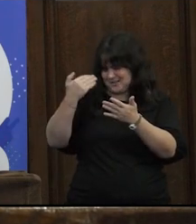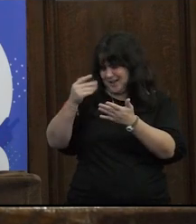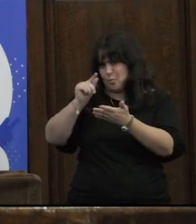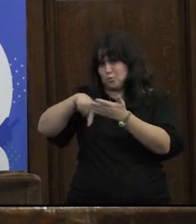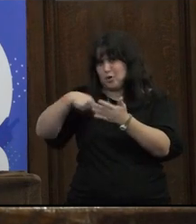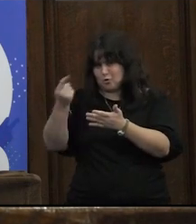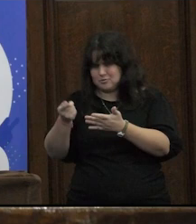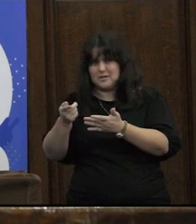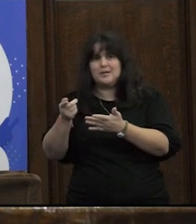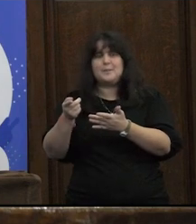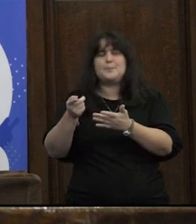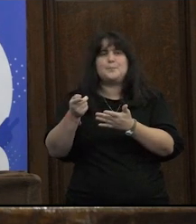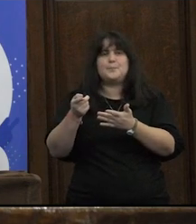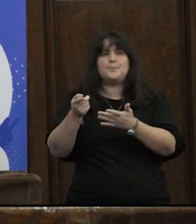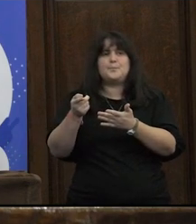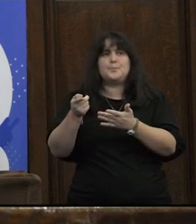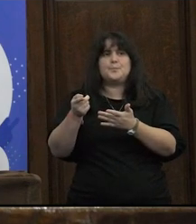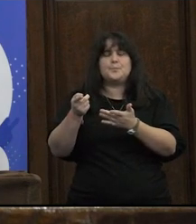Subside